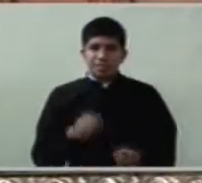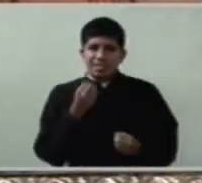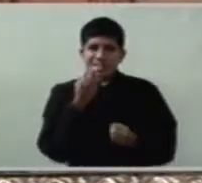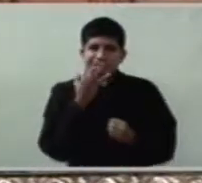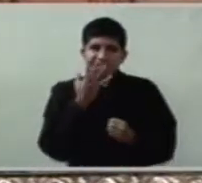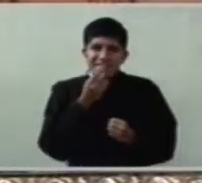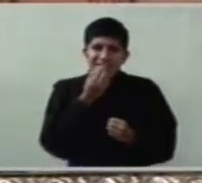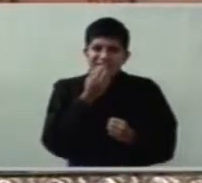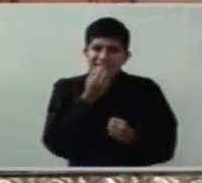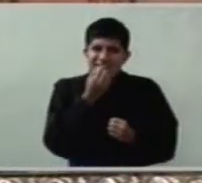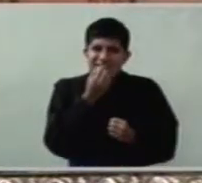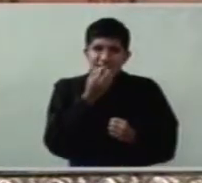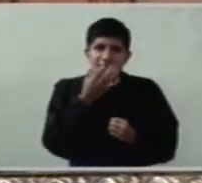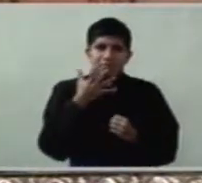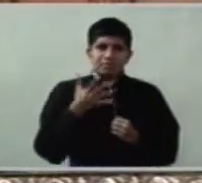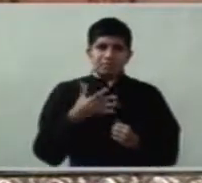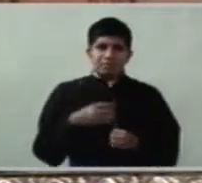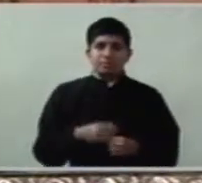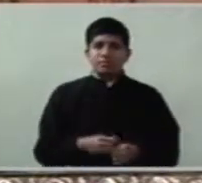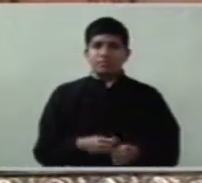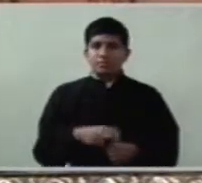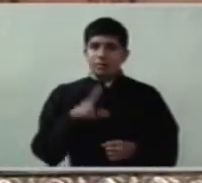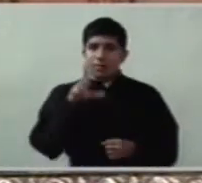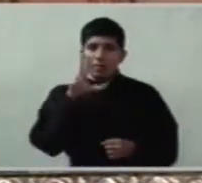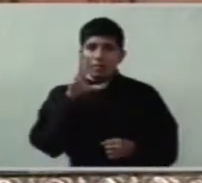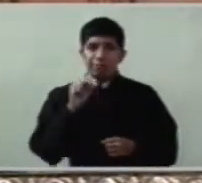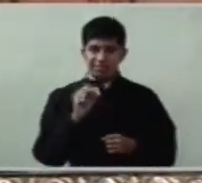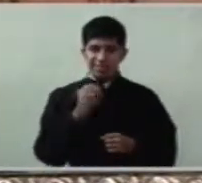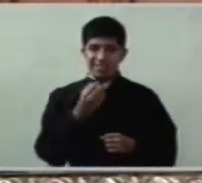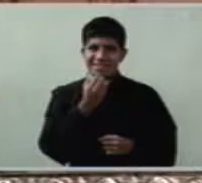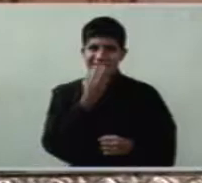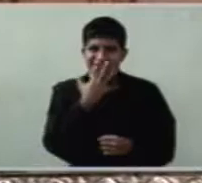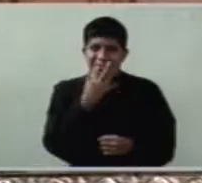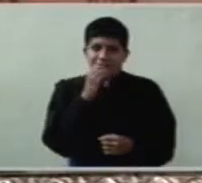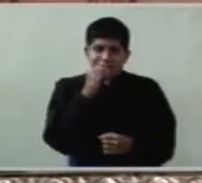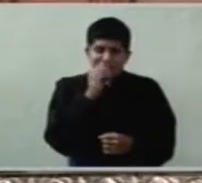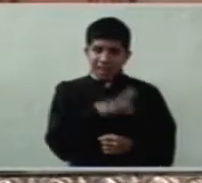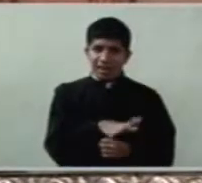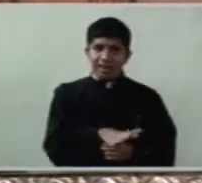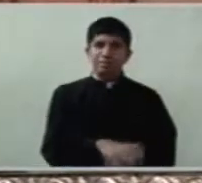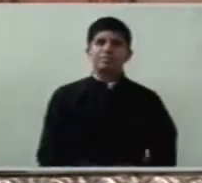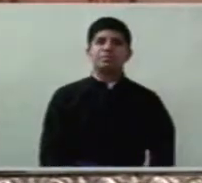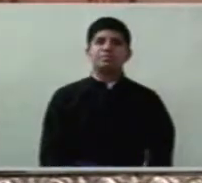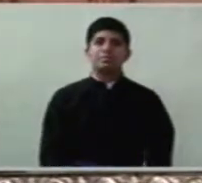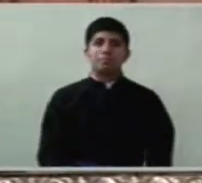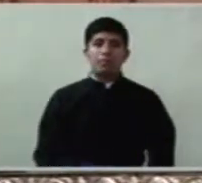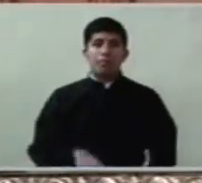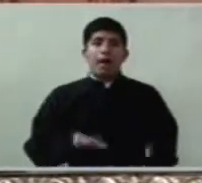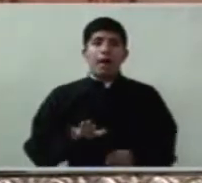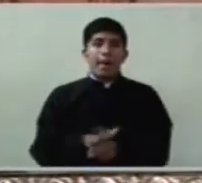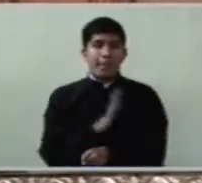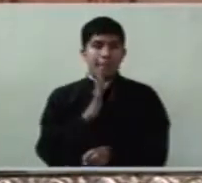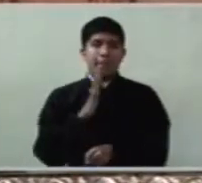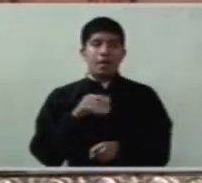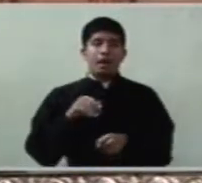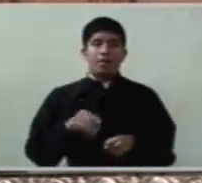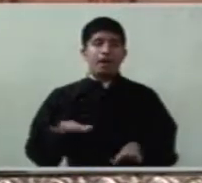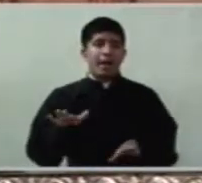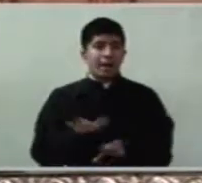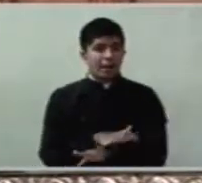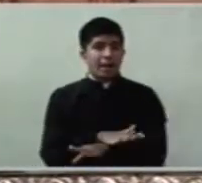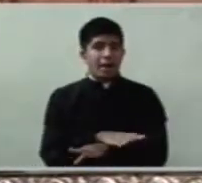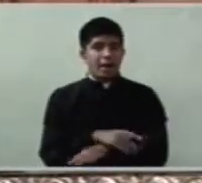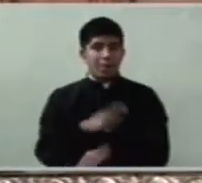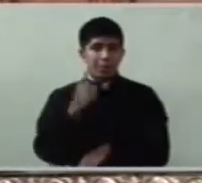dientes no se soporta en la boca. En cambio una